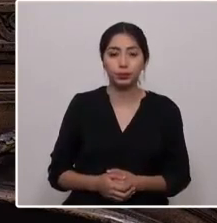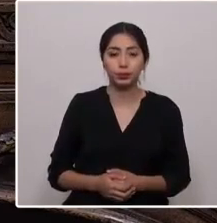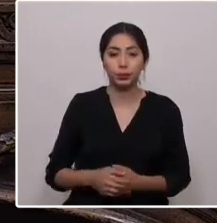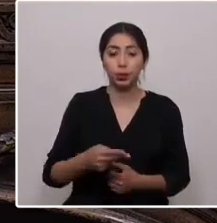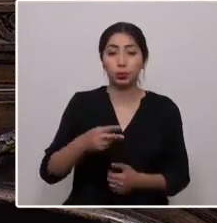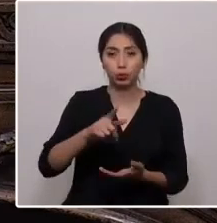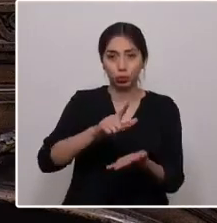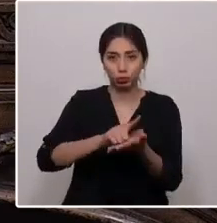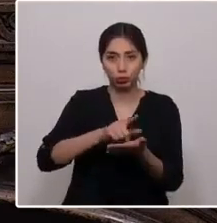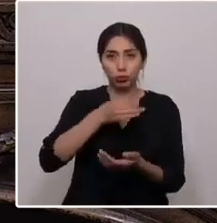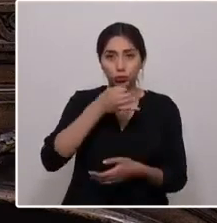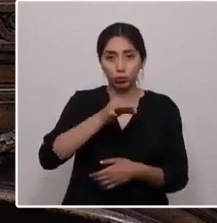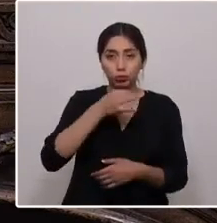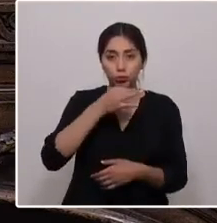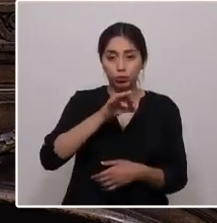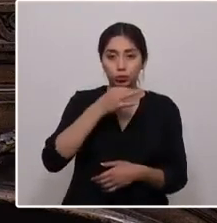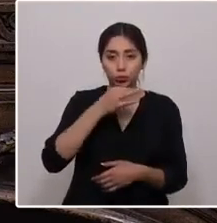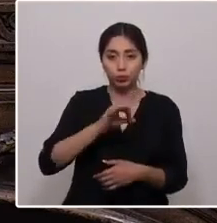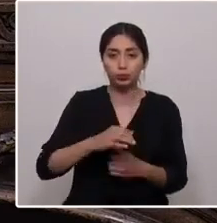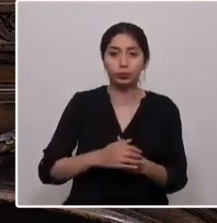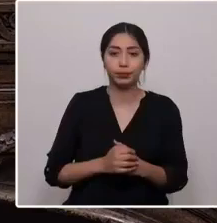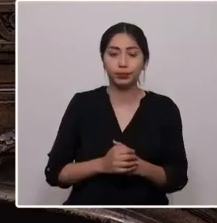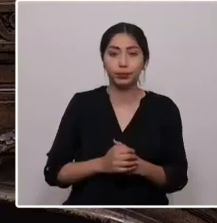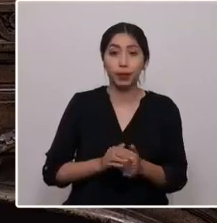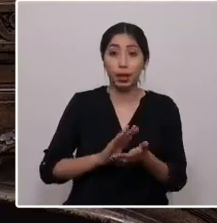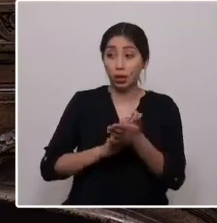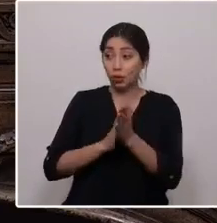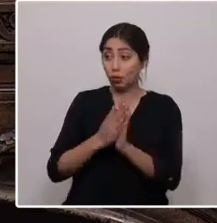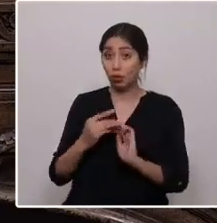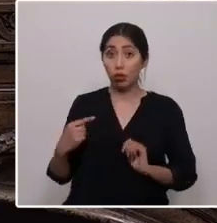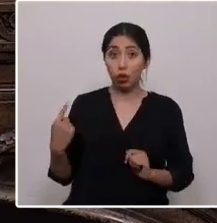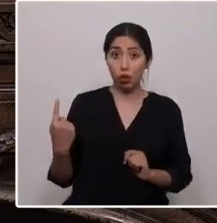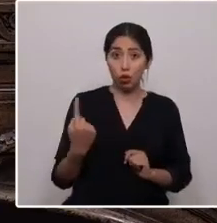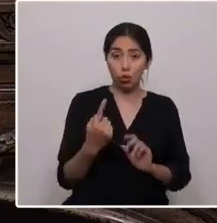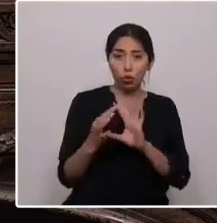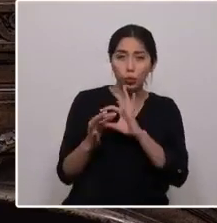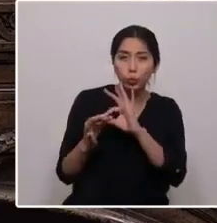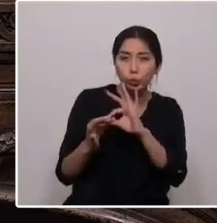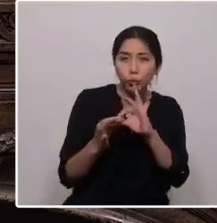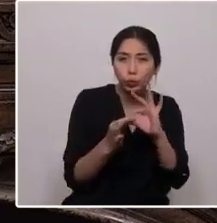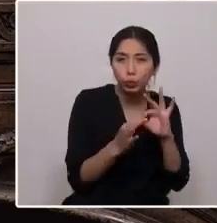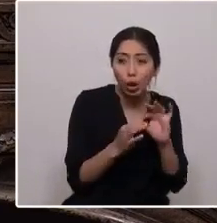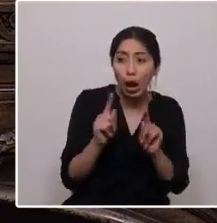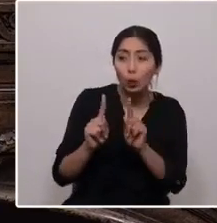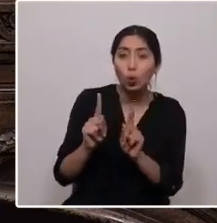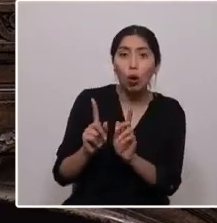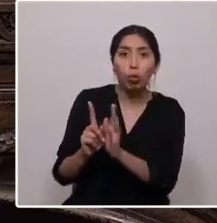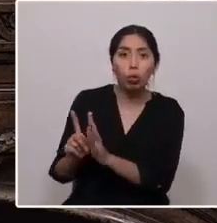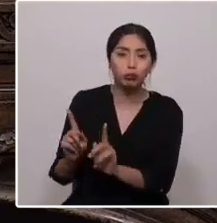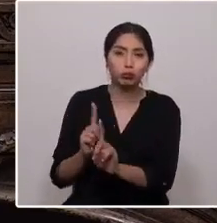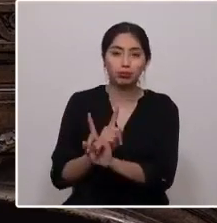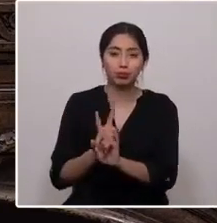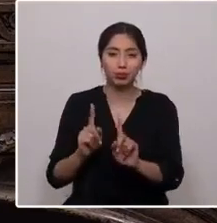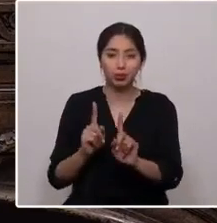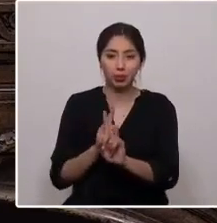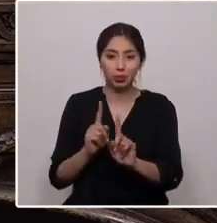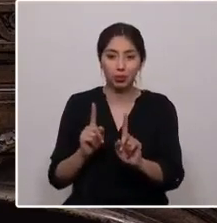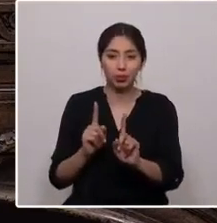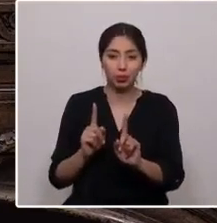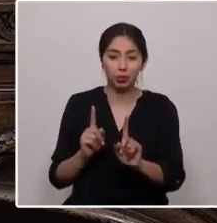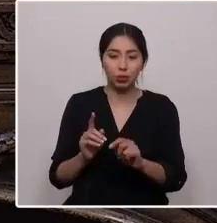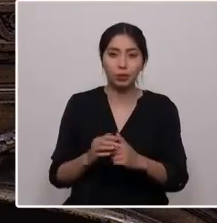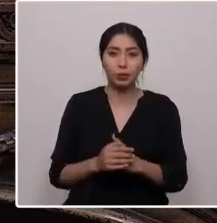Que todos vayamos juntos, que nadie se quede atrás, que todos tengamos todo lo